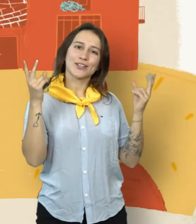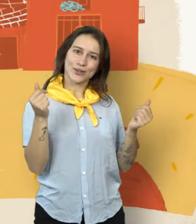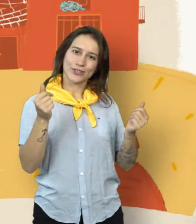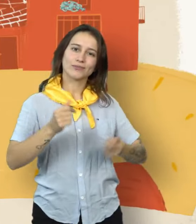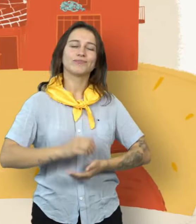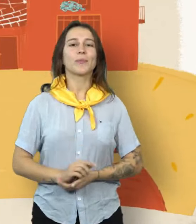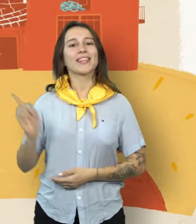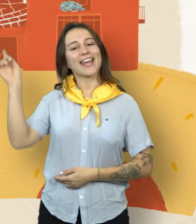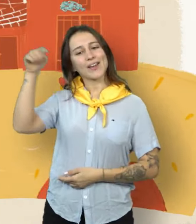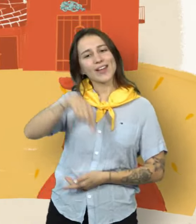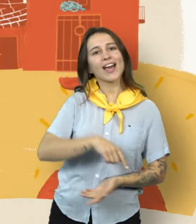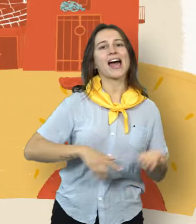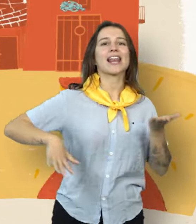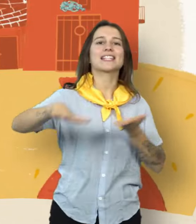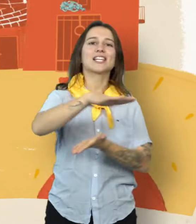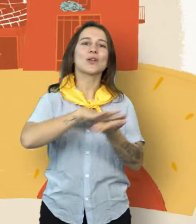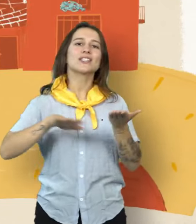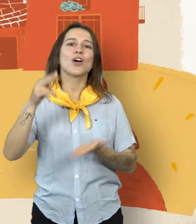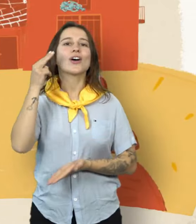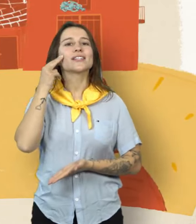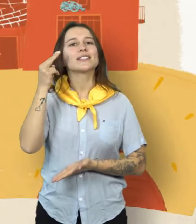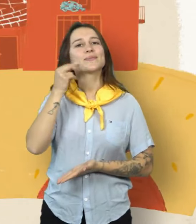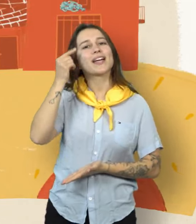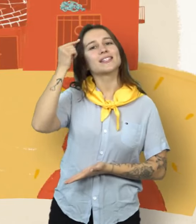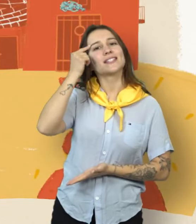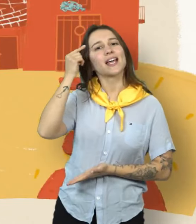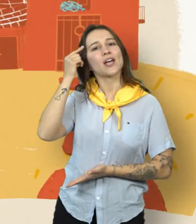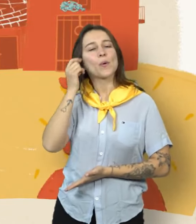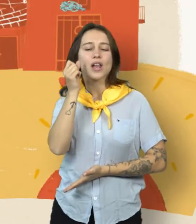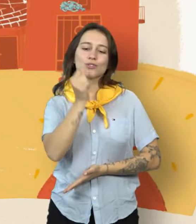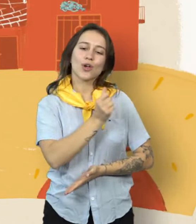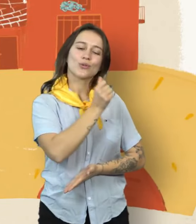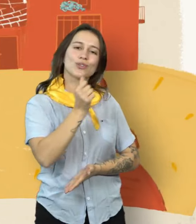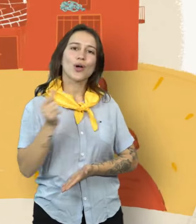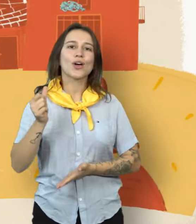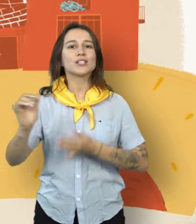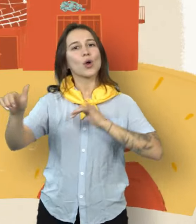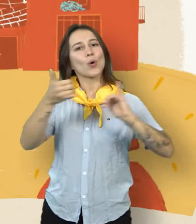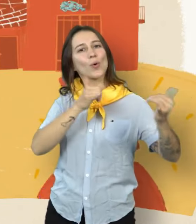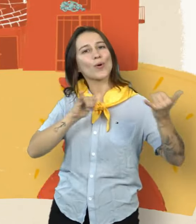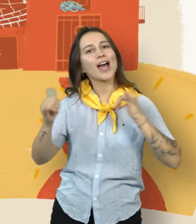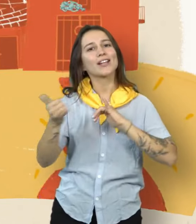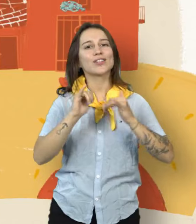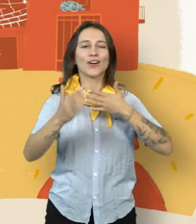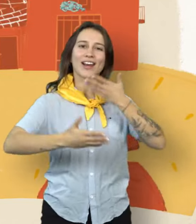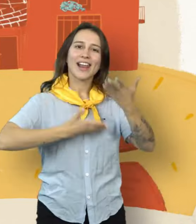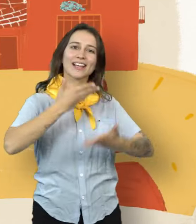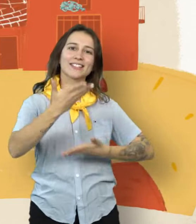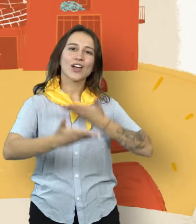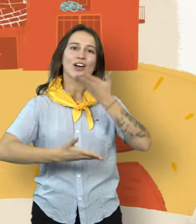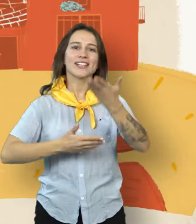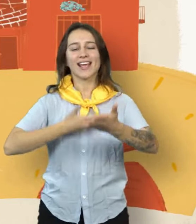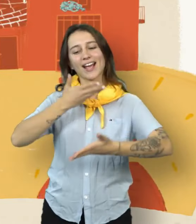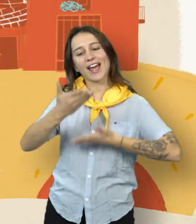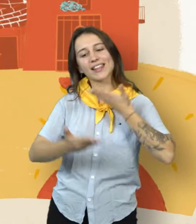pericón. Que vengan las situaciones, pensemos las soluciones, jugando con las